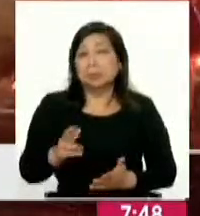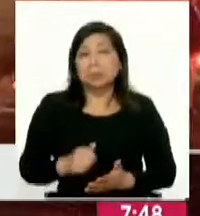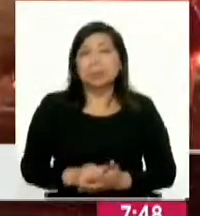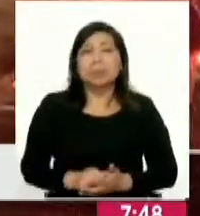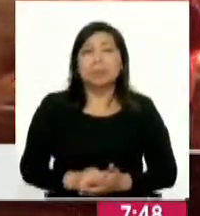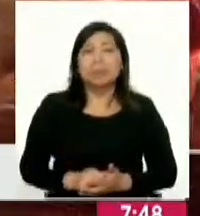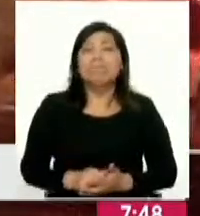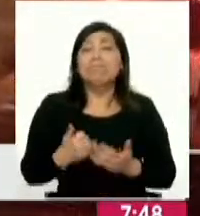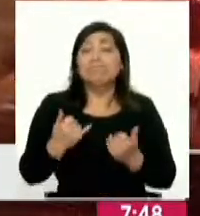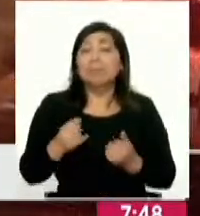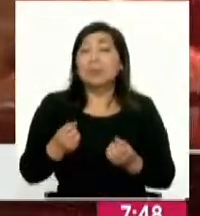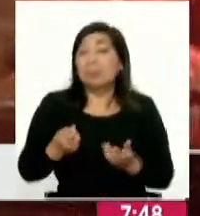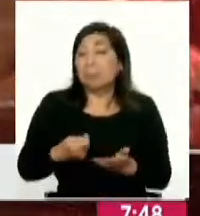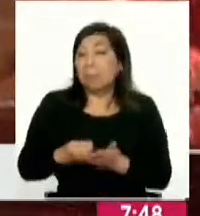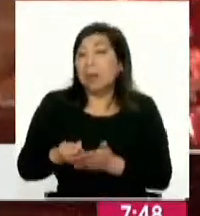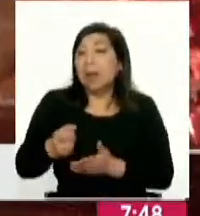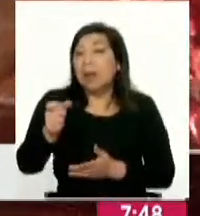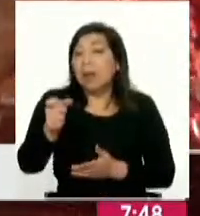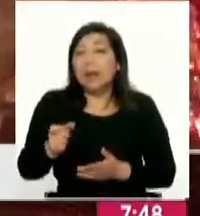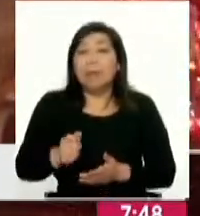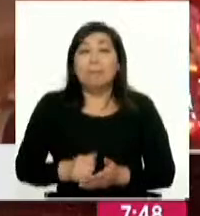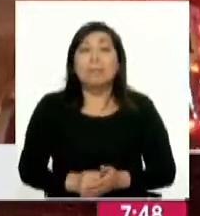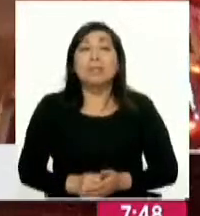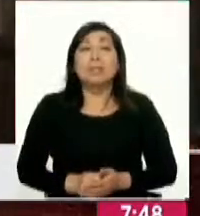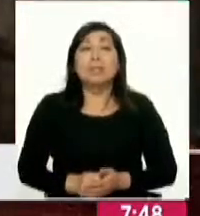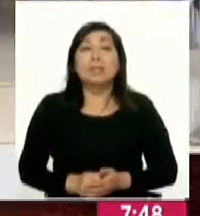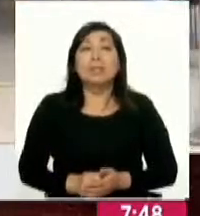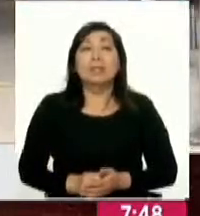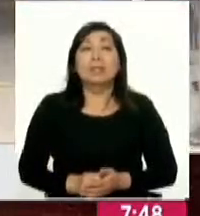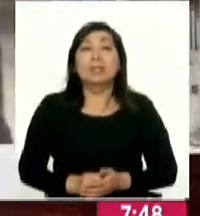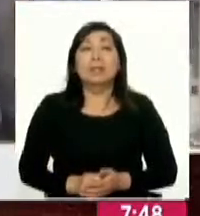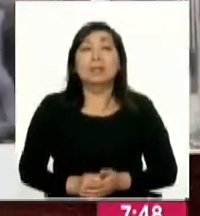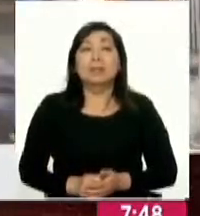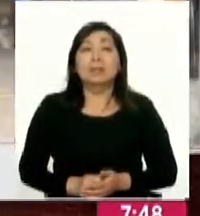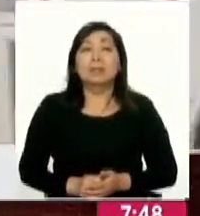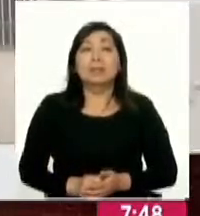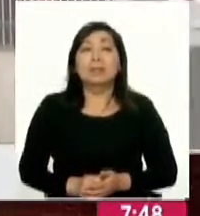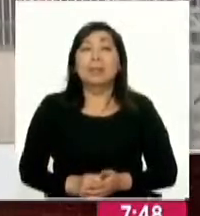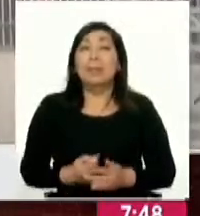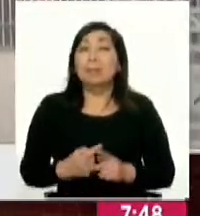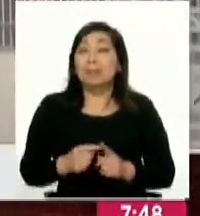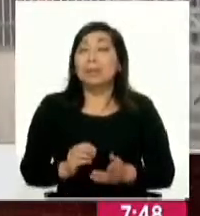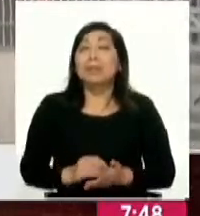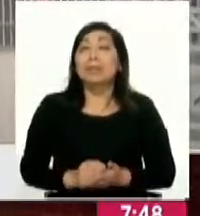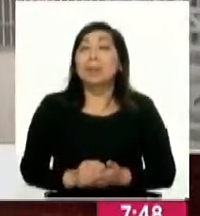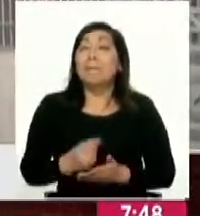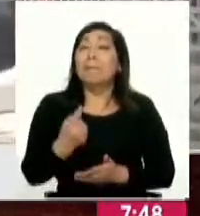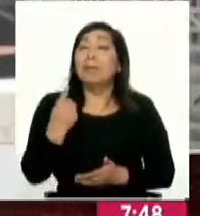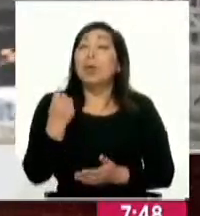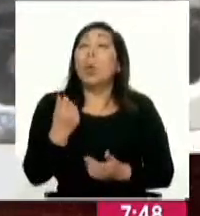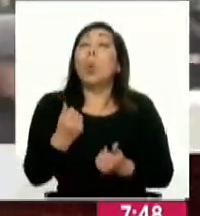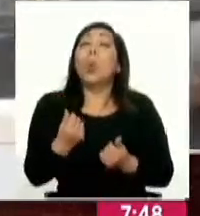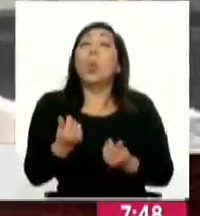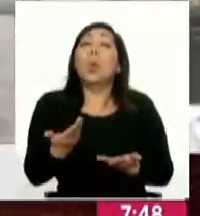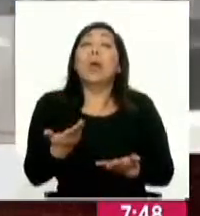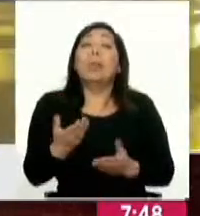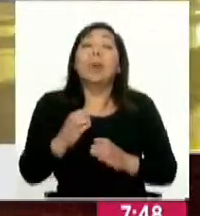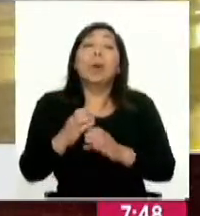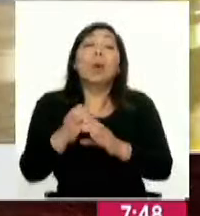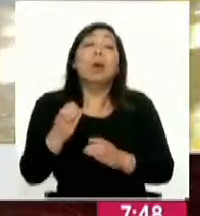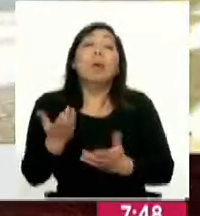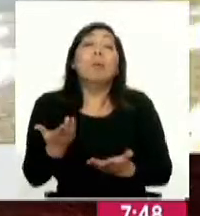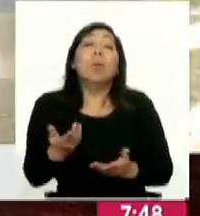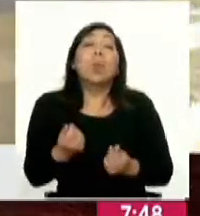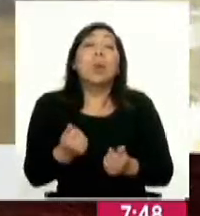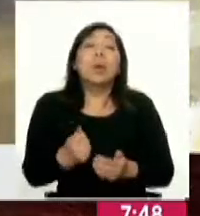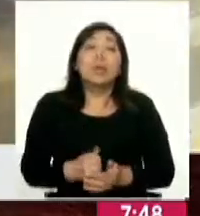porque es un servicio público para la expresión es lo correcto eso lo he resaltado varias veces pero entonces para entender ¿cuánto? y en el metropolitano ¿cuánto